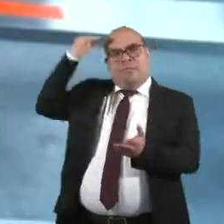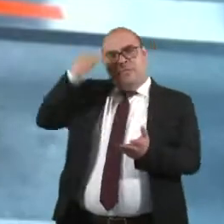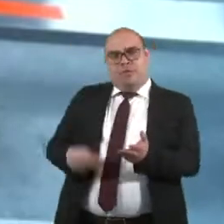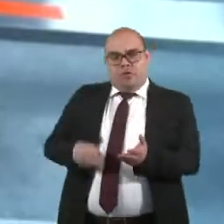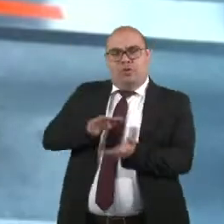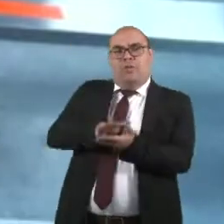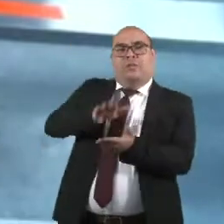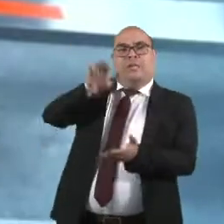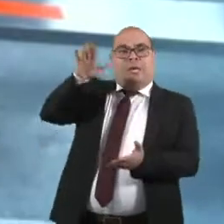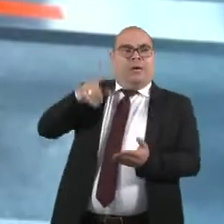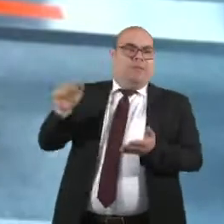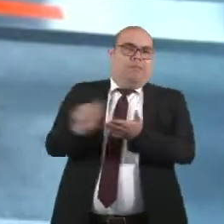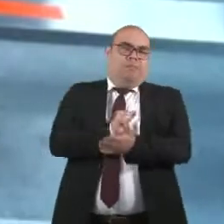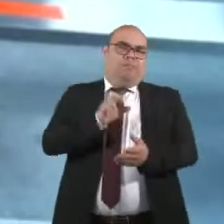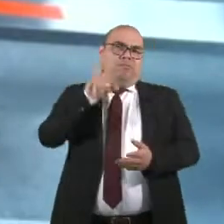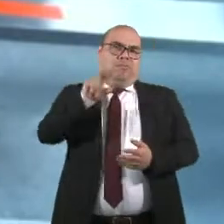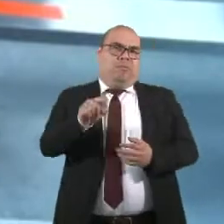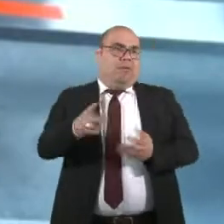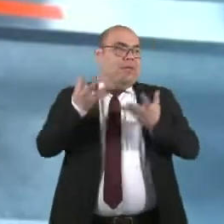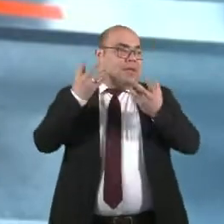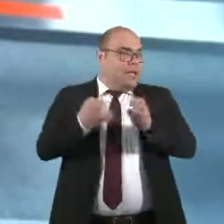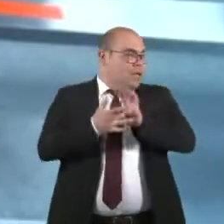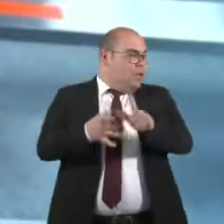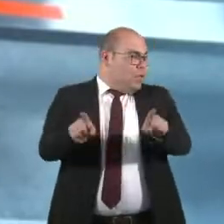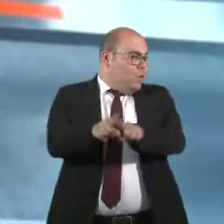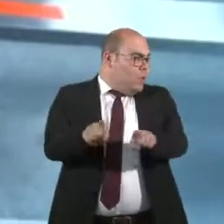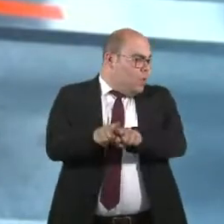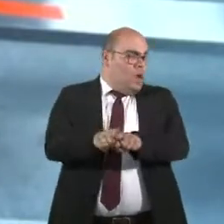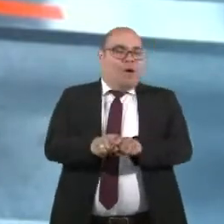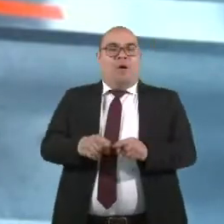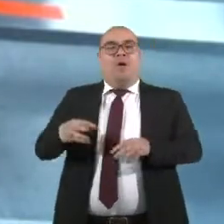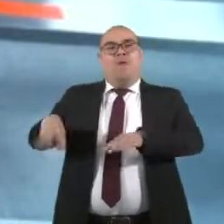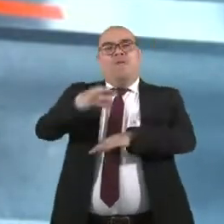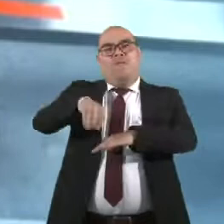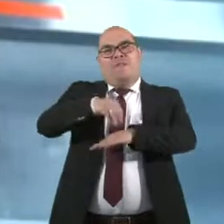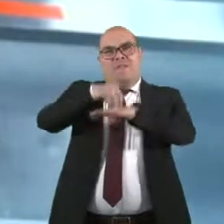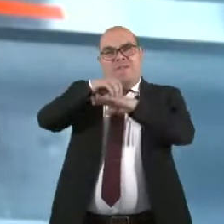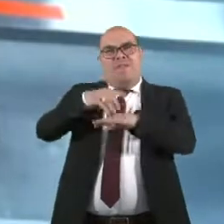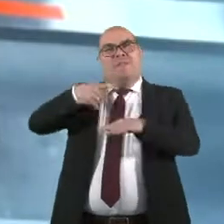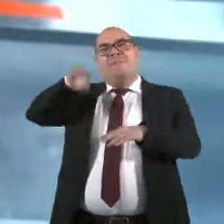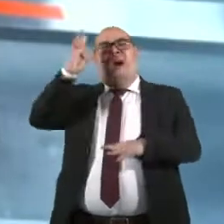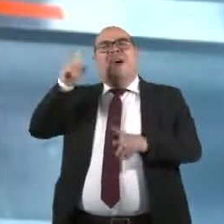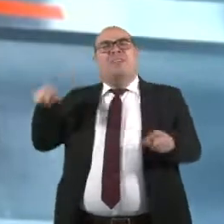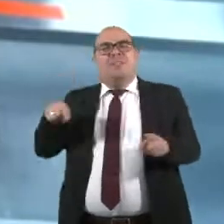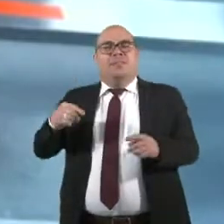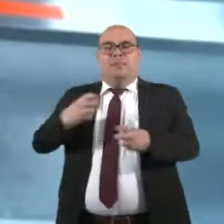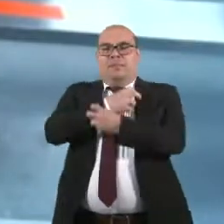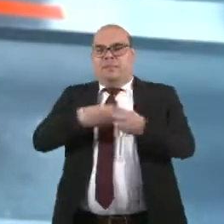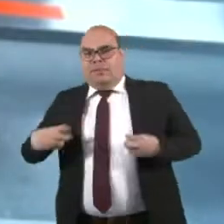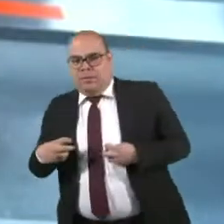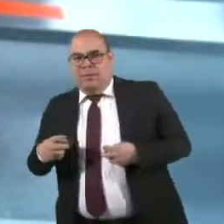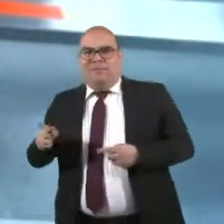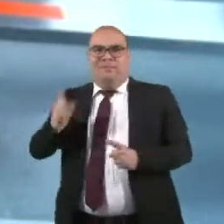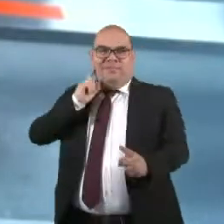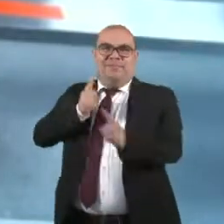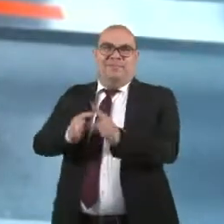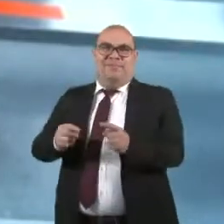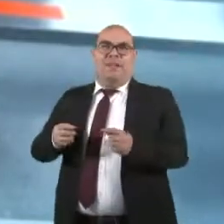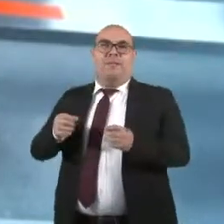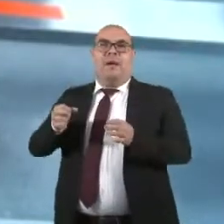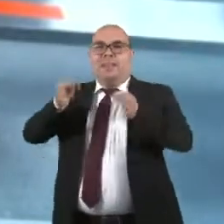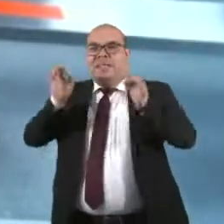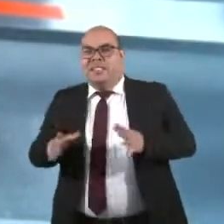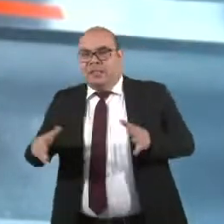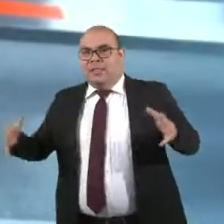enfrentar un fenómeno de guerrilla. Era exclusivamente un tema de seguridad. Y aquí viene la